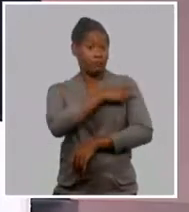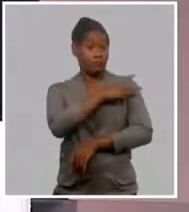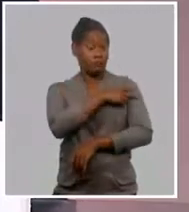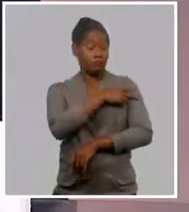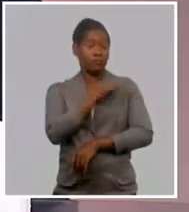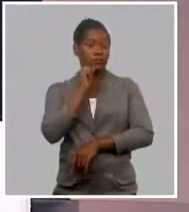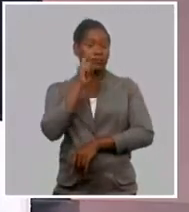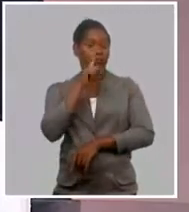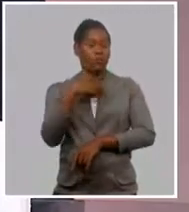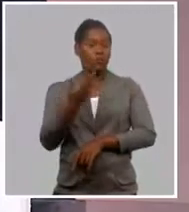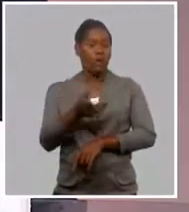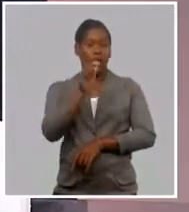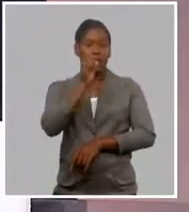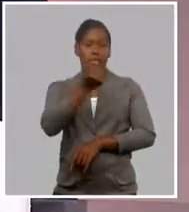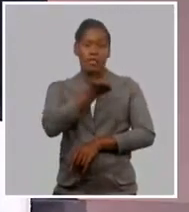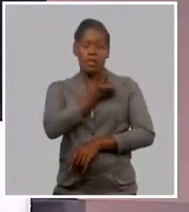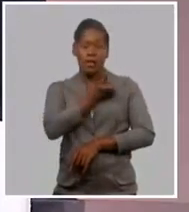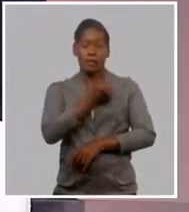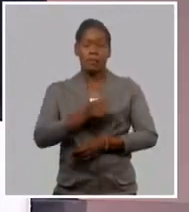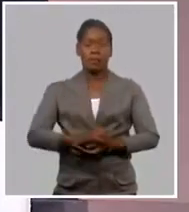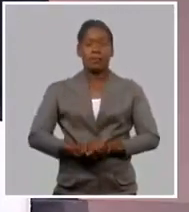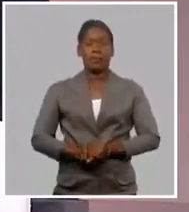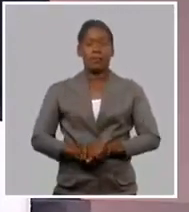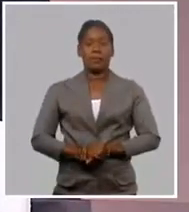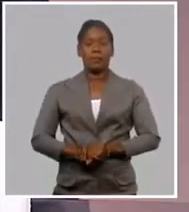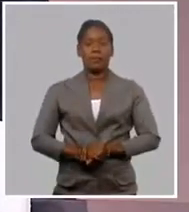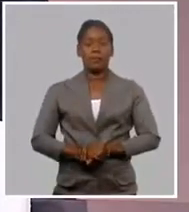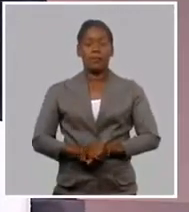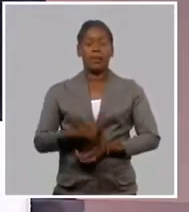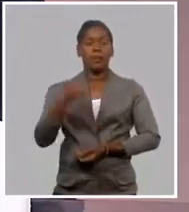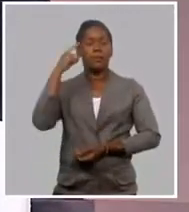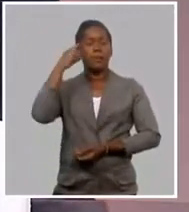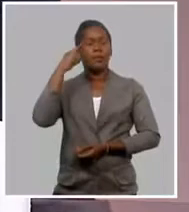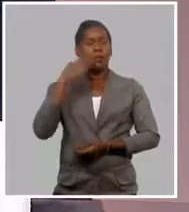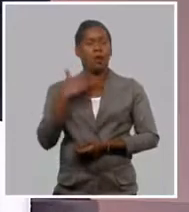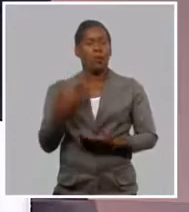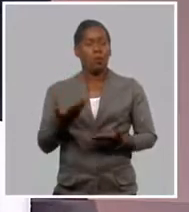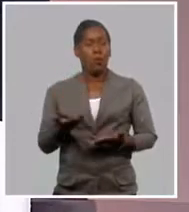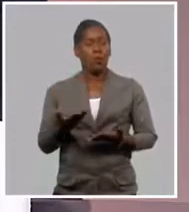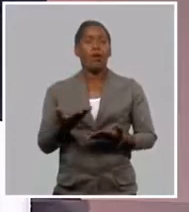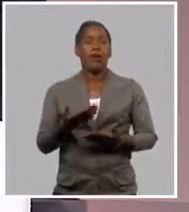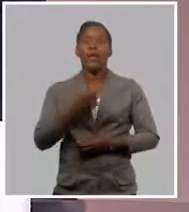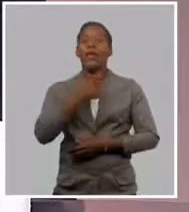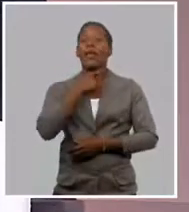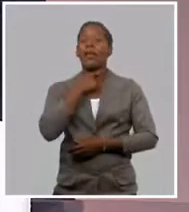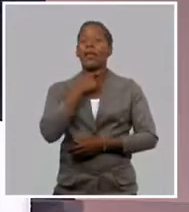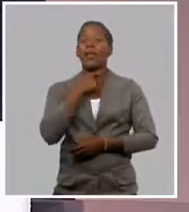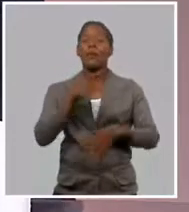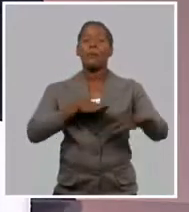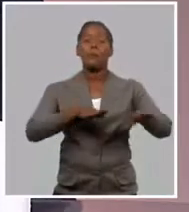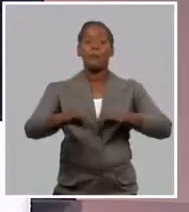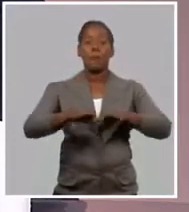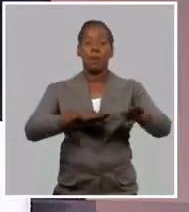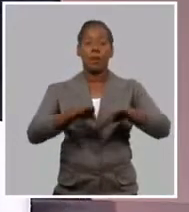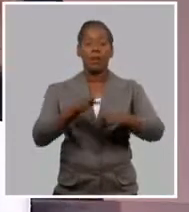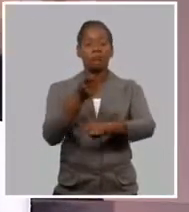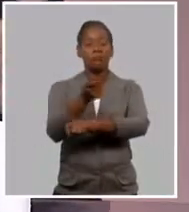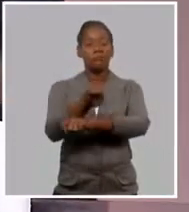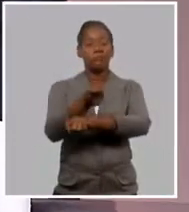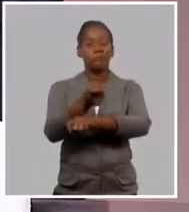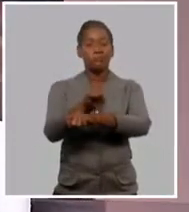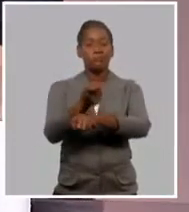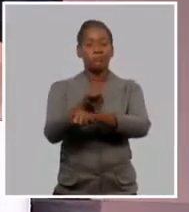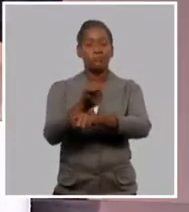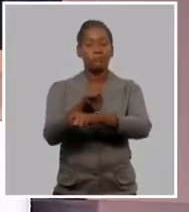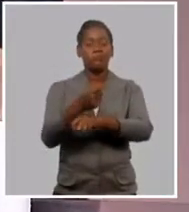docencia en el mes de diciembre. Por lo tanto, lo que se ha previsto es dedicar el mes de enero a la preparación para los